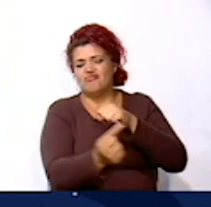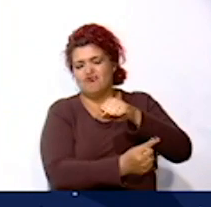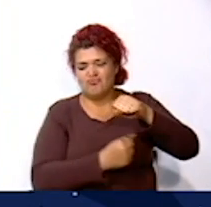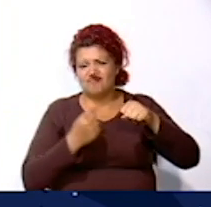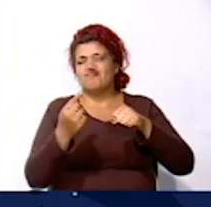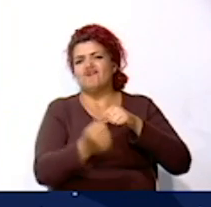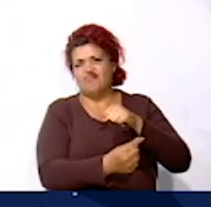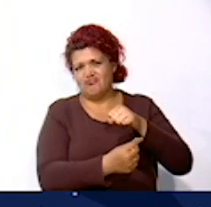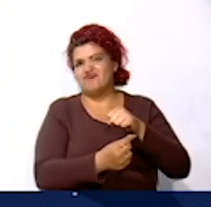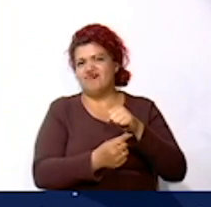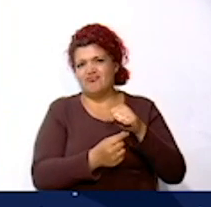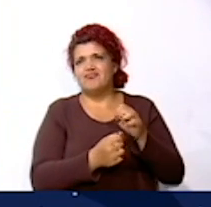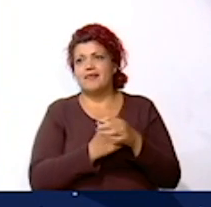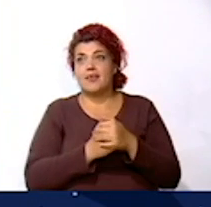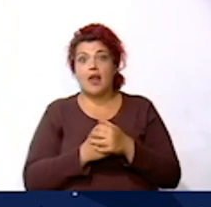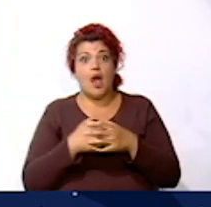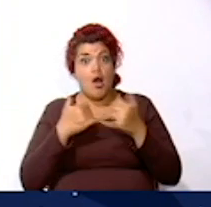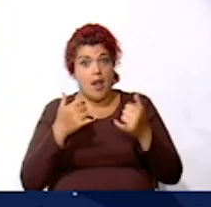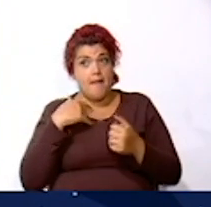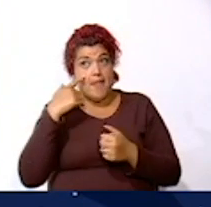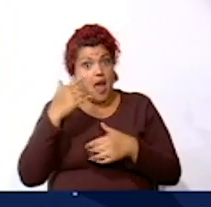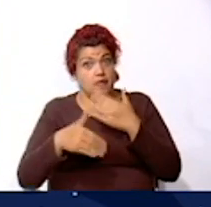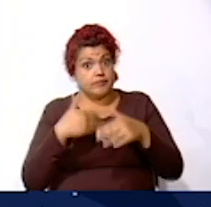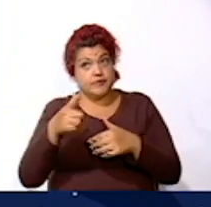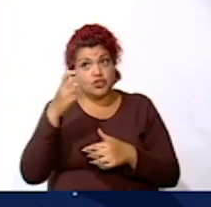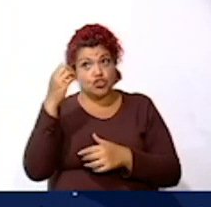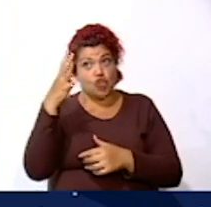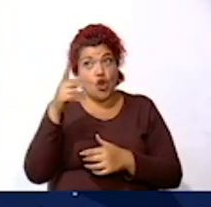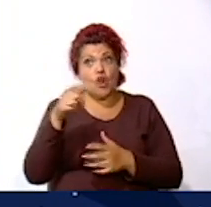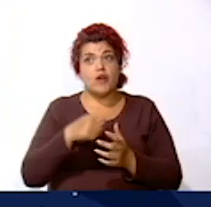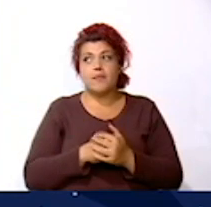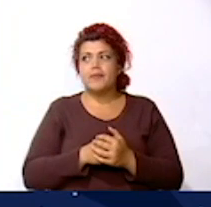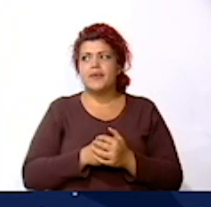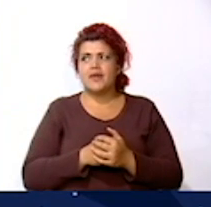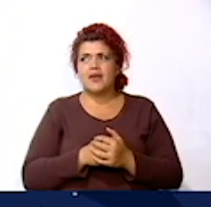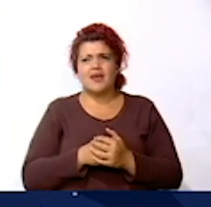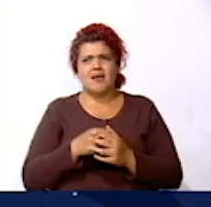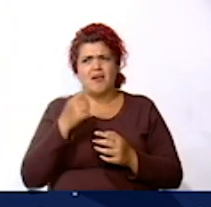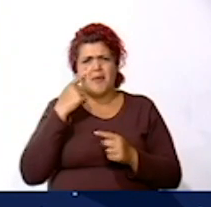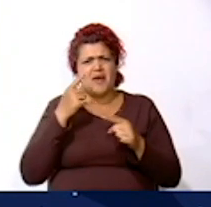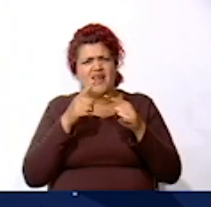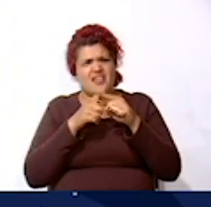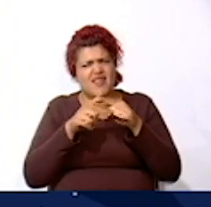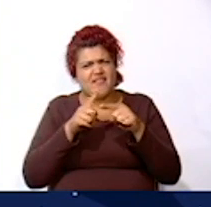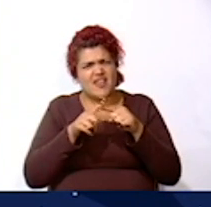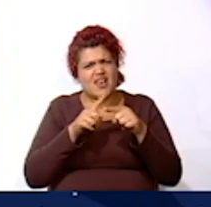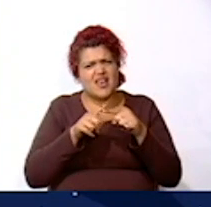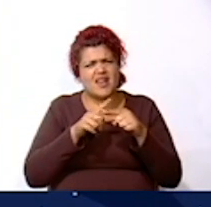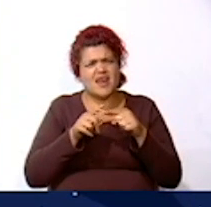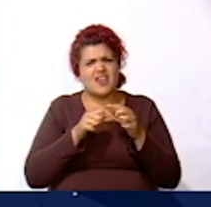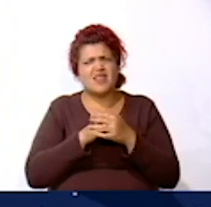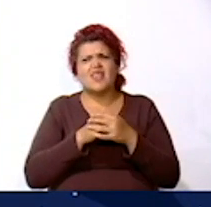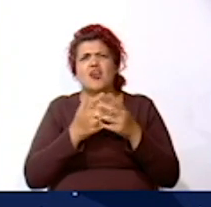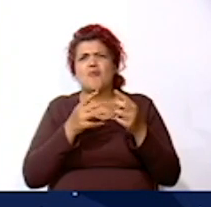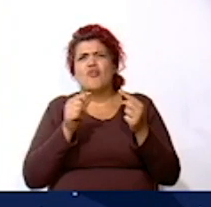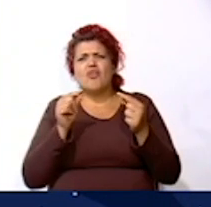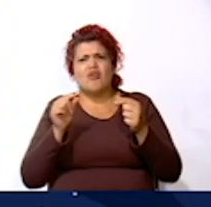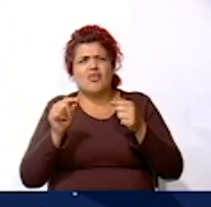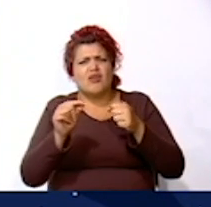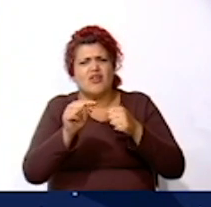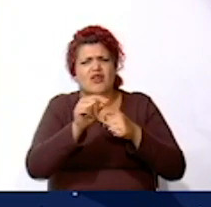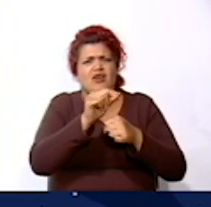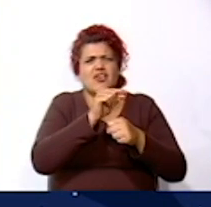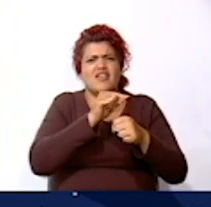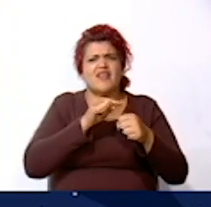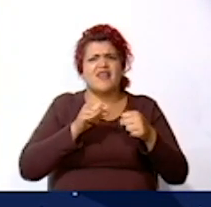Aquí podemos ver al sol Y el diferente movimiento que hace la tierra alrededor